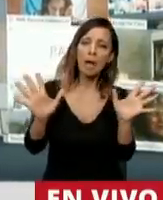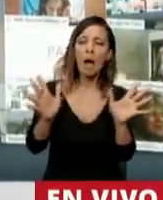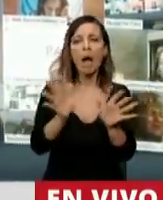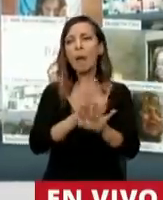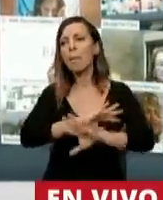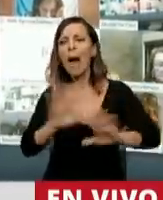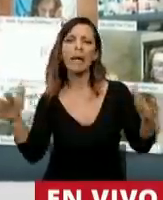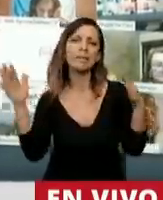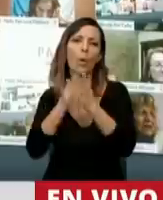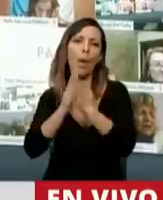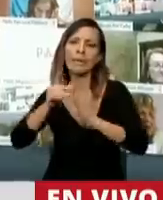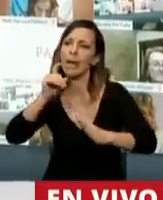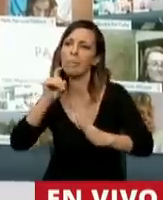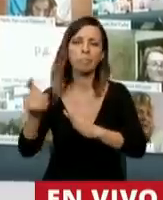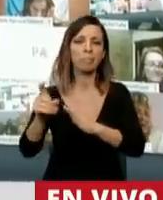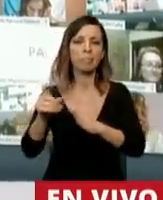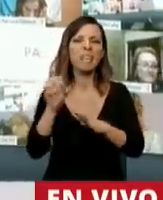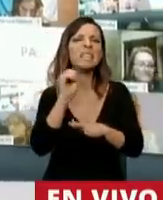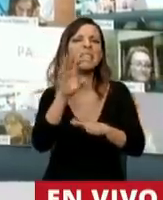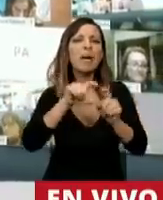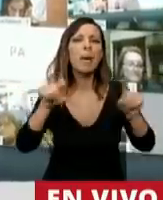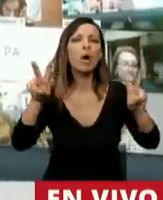romper las cuarentenas, se llaman Argentina despierta.